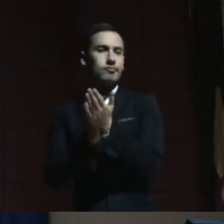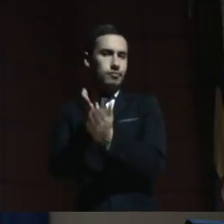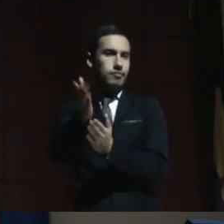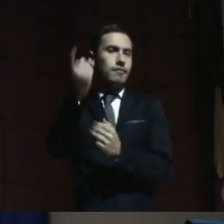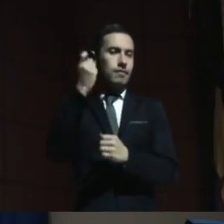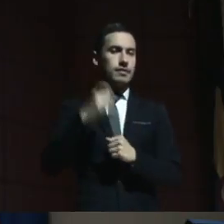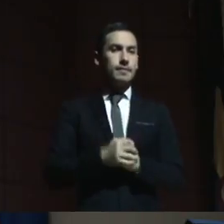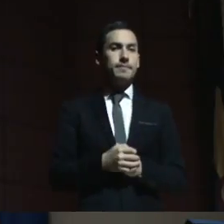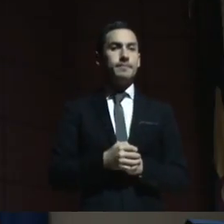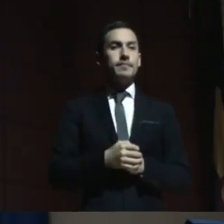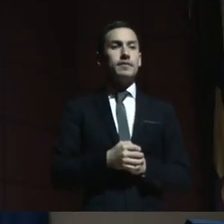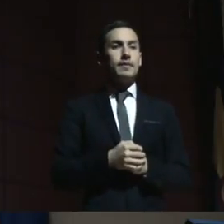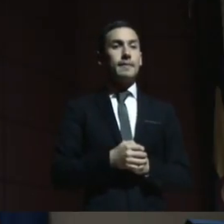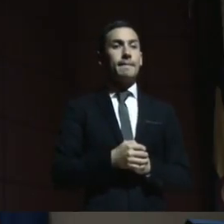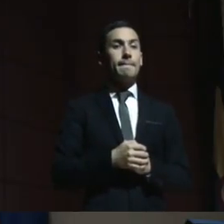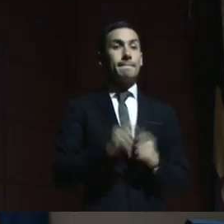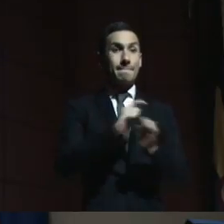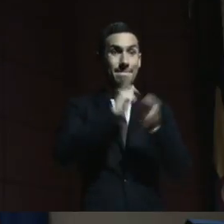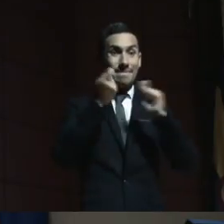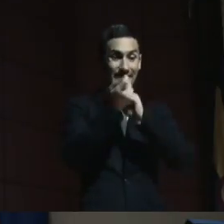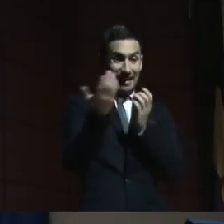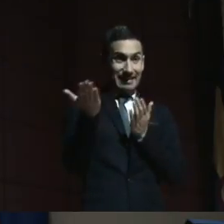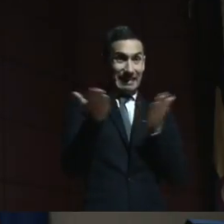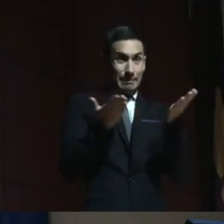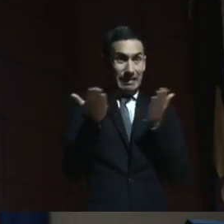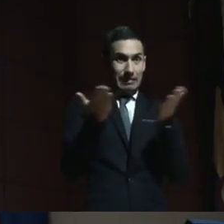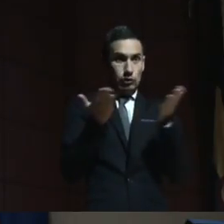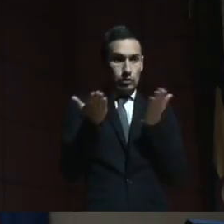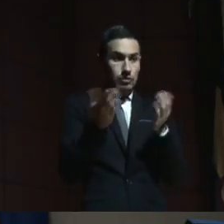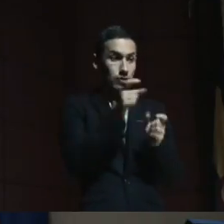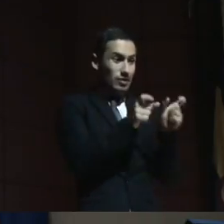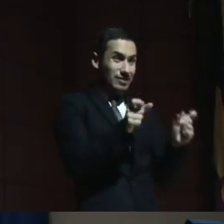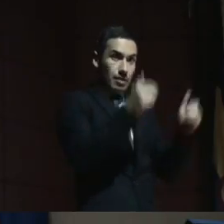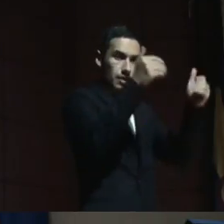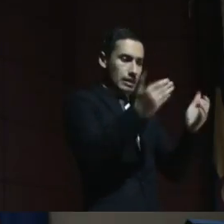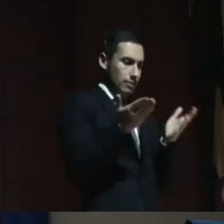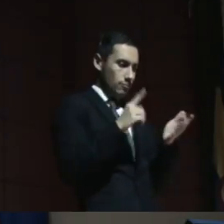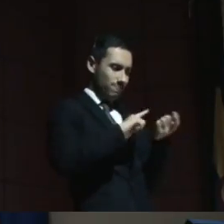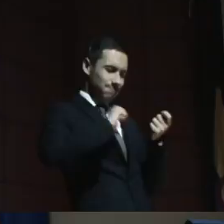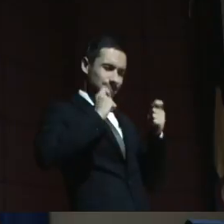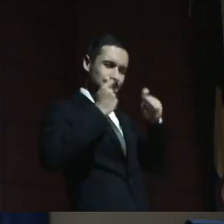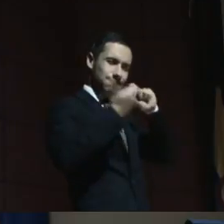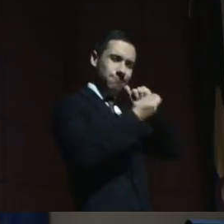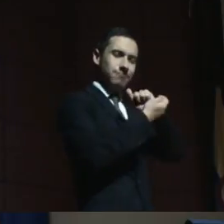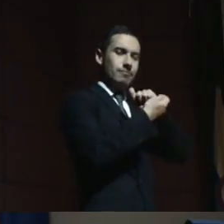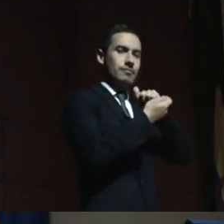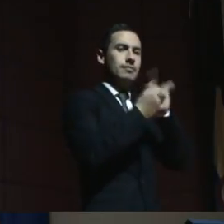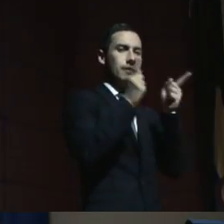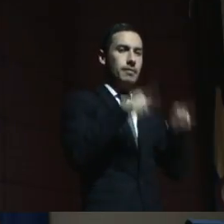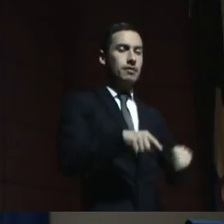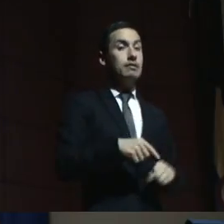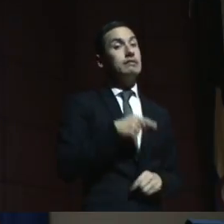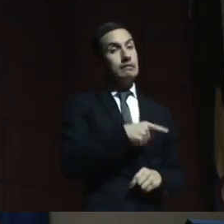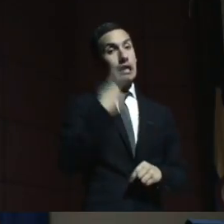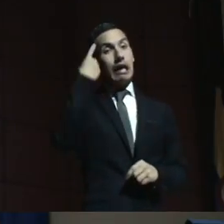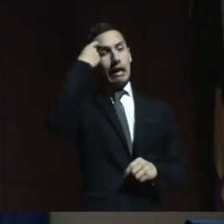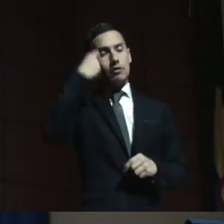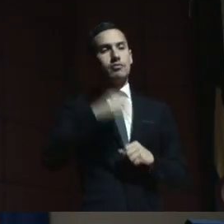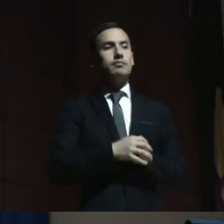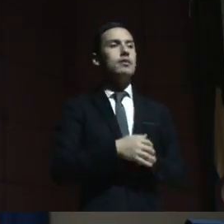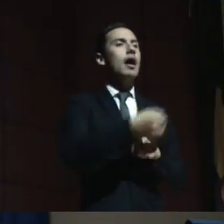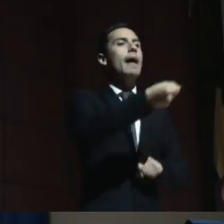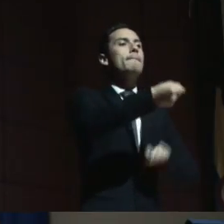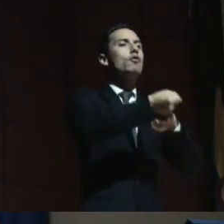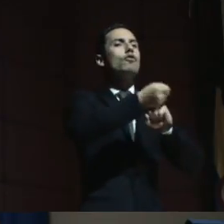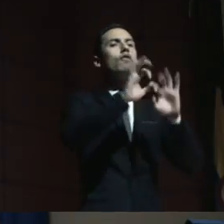Transformar la orientación de los servicios ofrecidos a las personas con discapacidad, por supuesto, es otro gran reto. Brindar apoyo